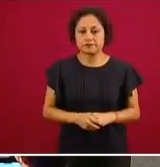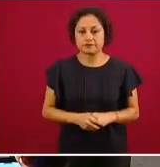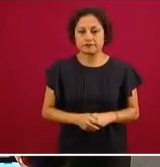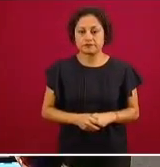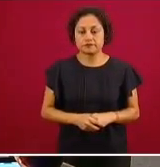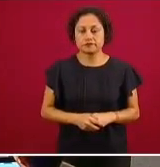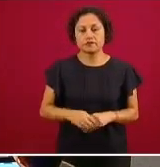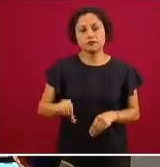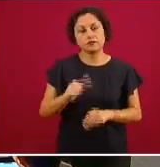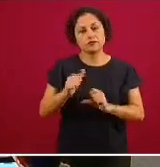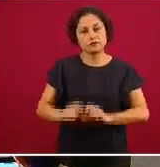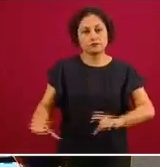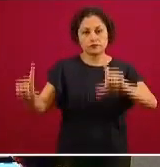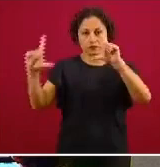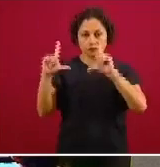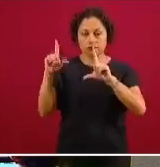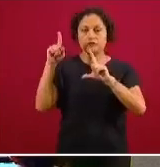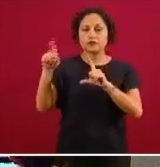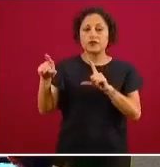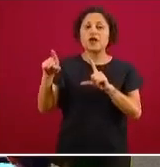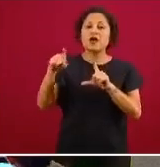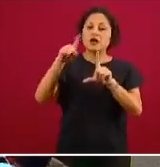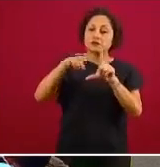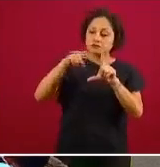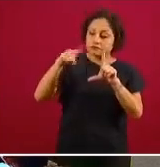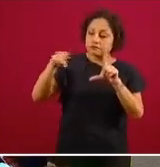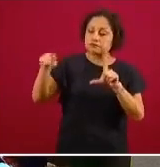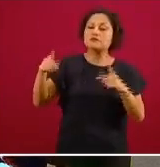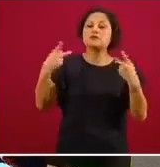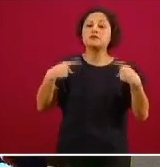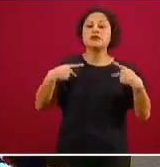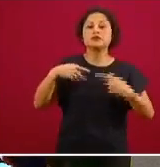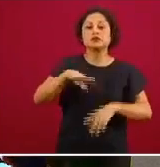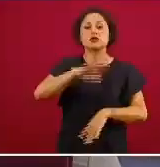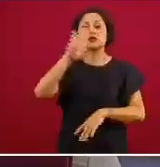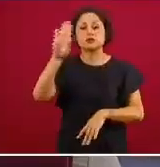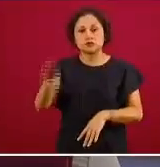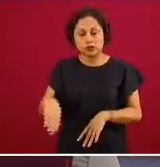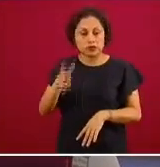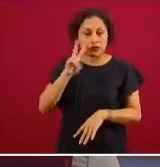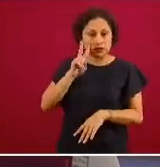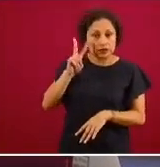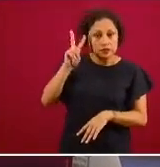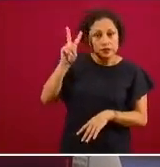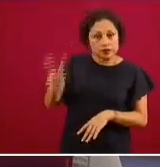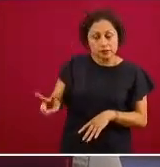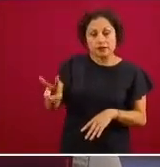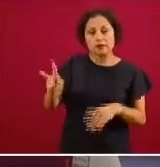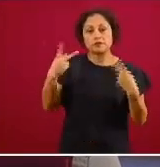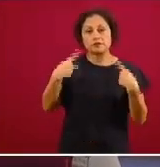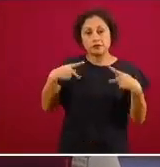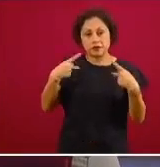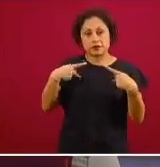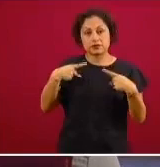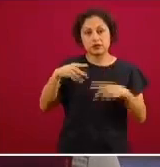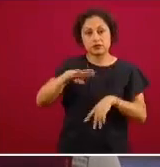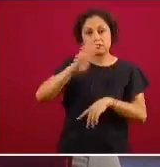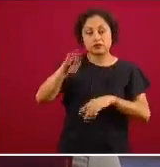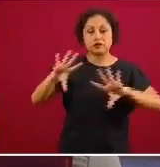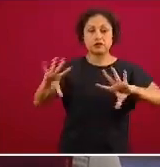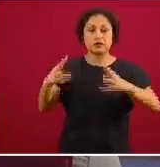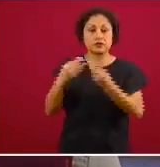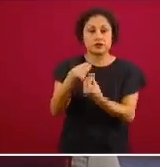estas son las defunciones es el resumen de las defunciones en esta escala se ve el número de defunciones acumuladas son estas